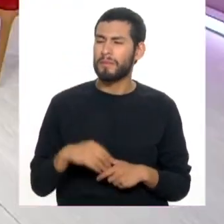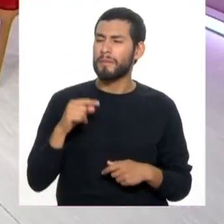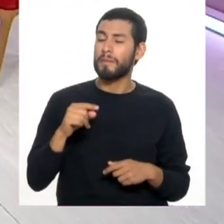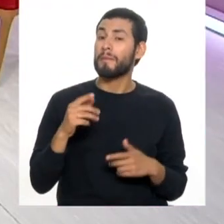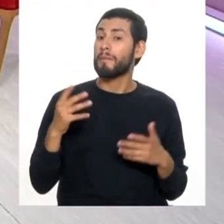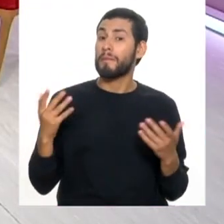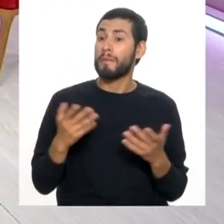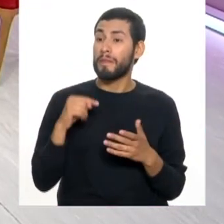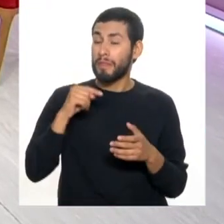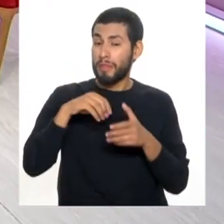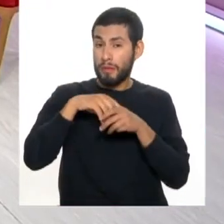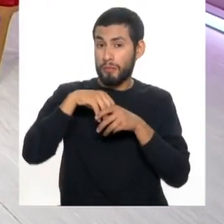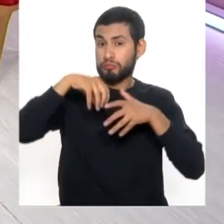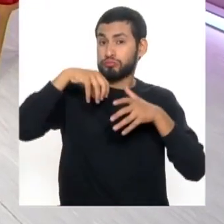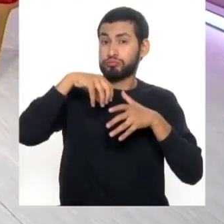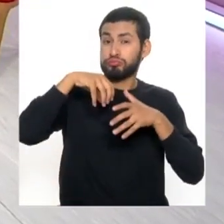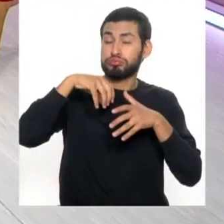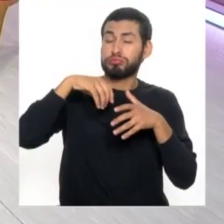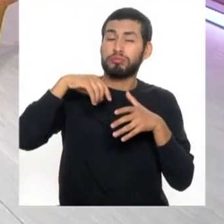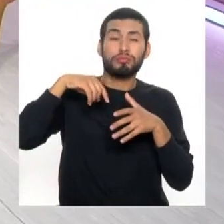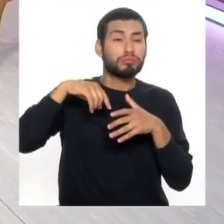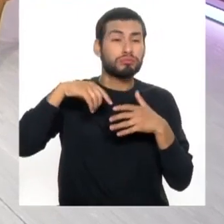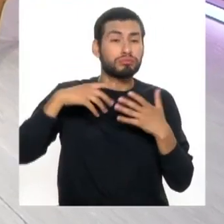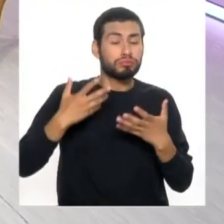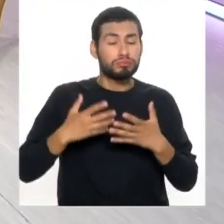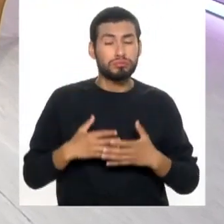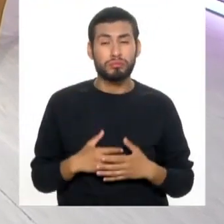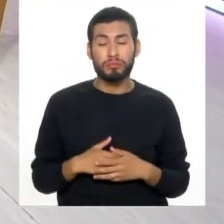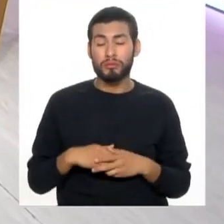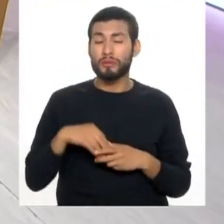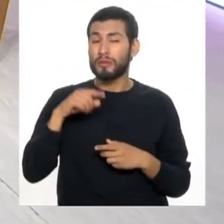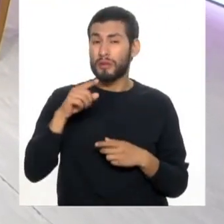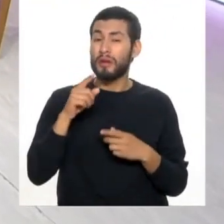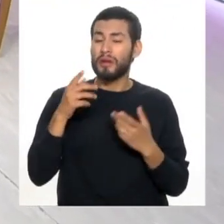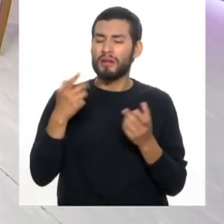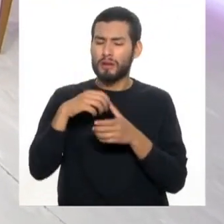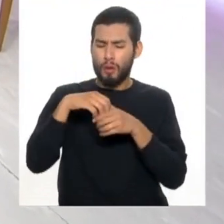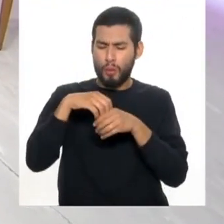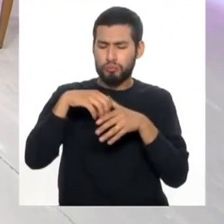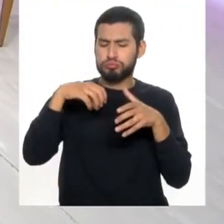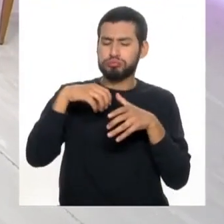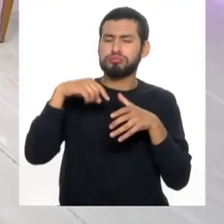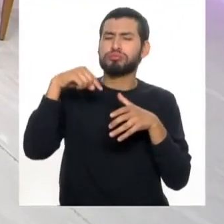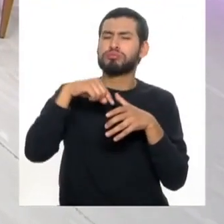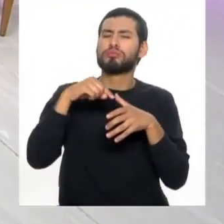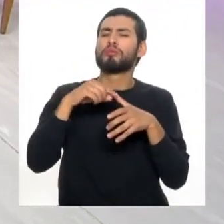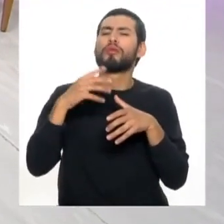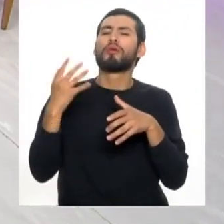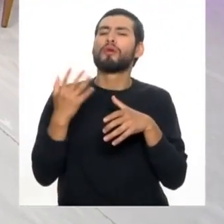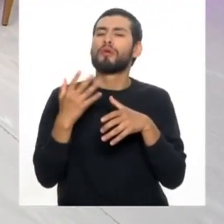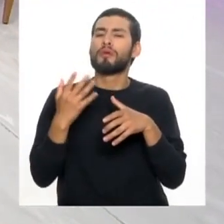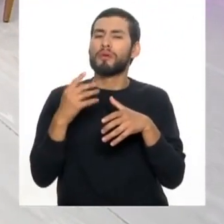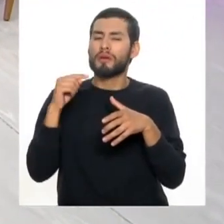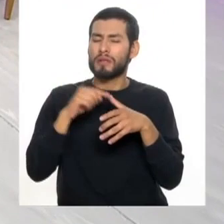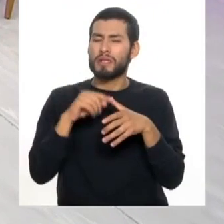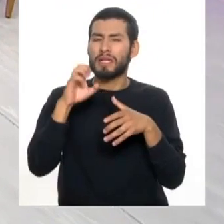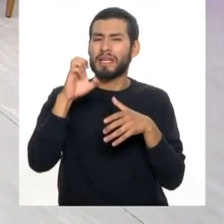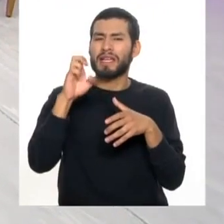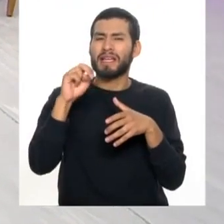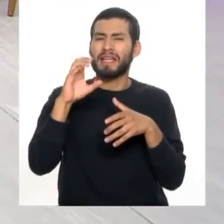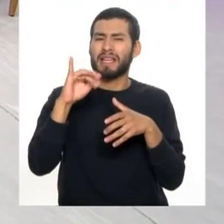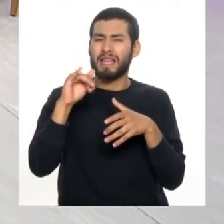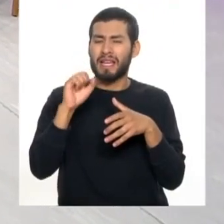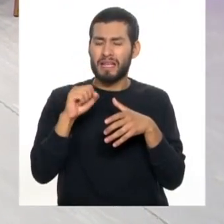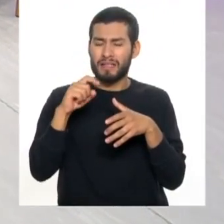que lo que es una inflamación, porque como que el preámbulo es la inflamación de las enzimas, de las encías, que